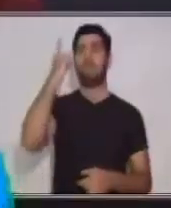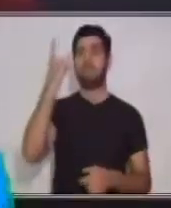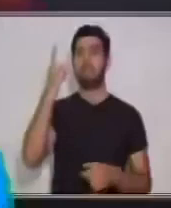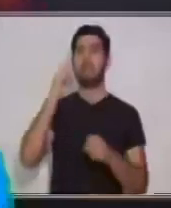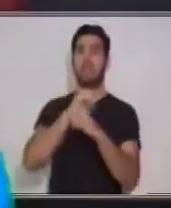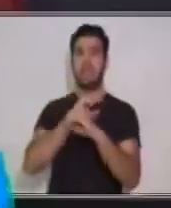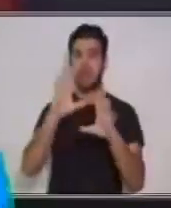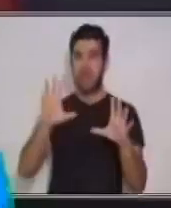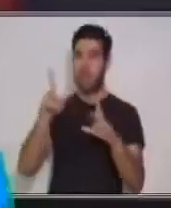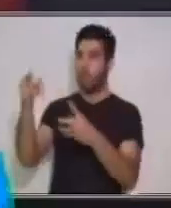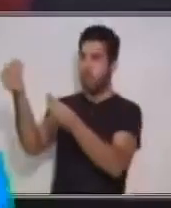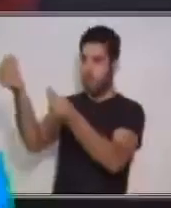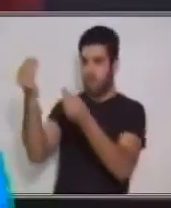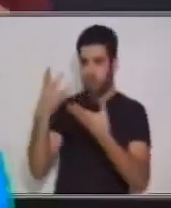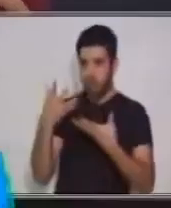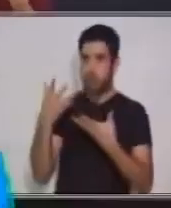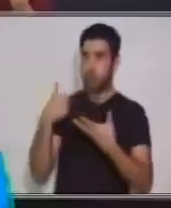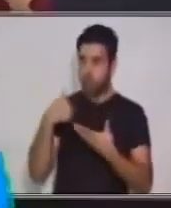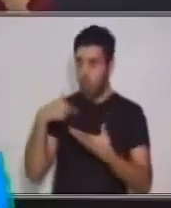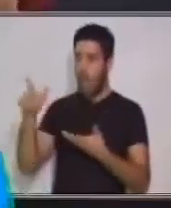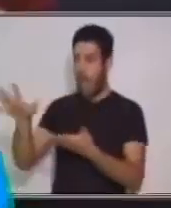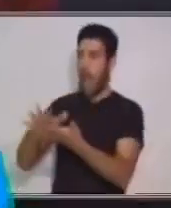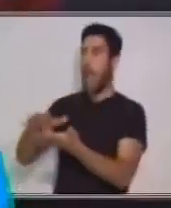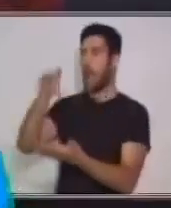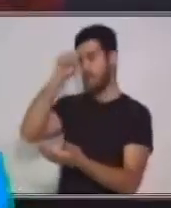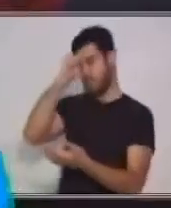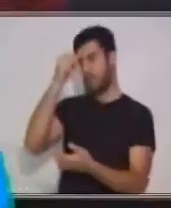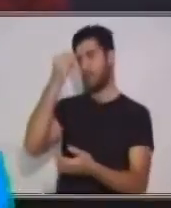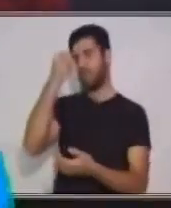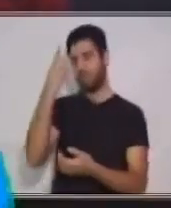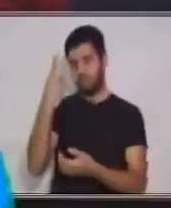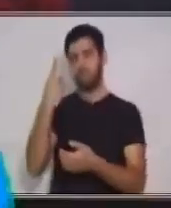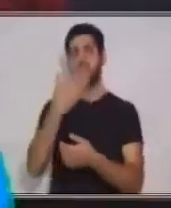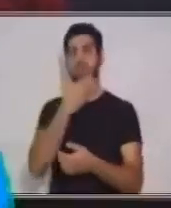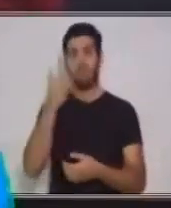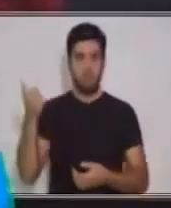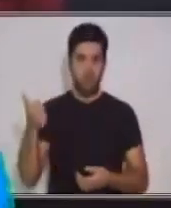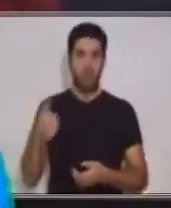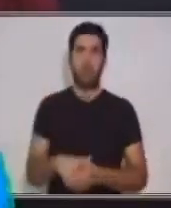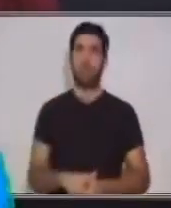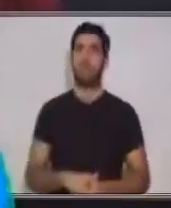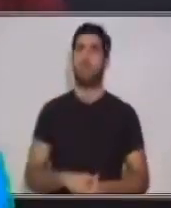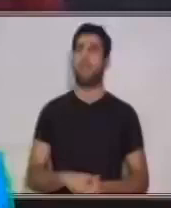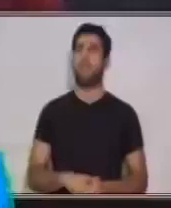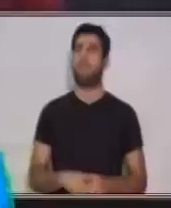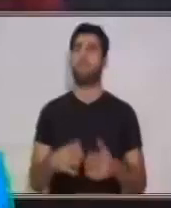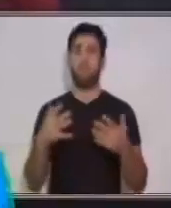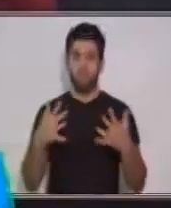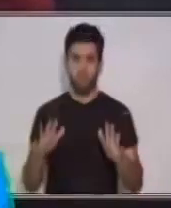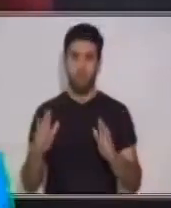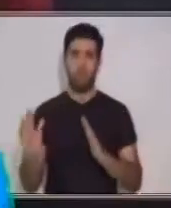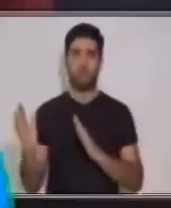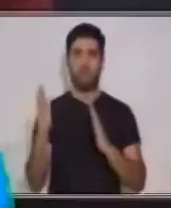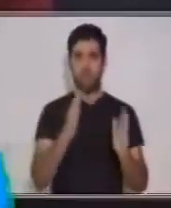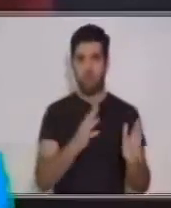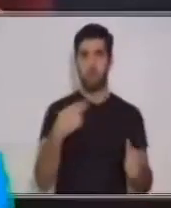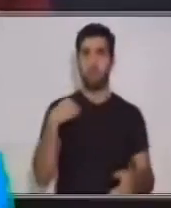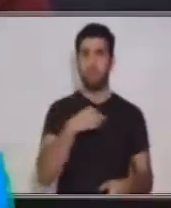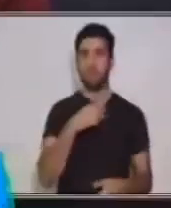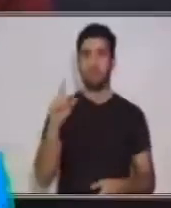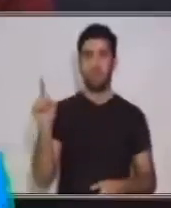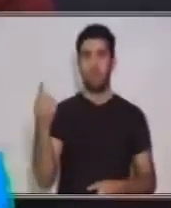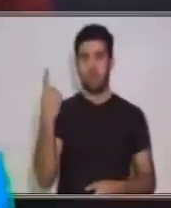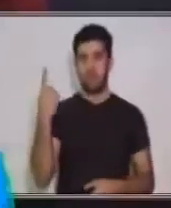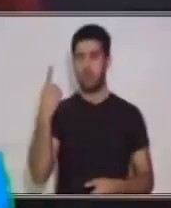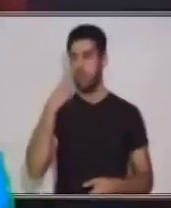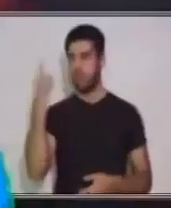van a transmitir a través de un texto. Y cómo? Por medio de la comprensión analítica. a trabajar la primera lectura. Tú